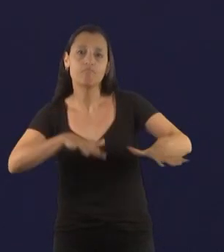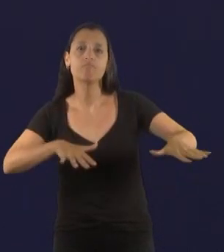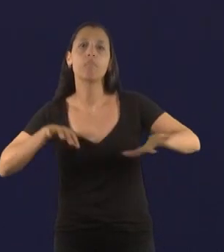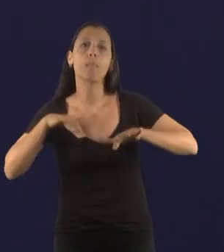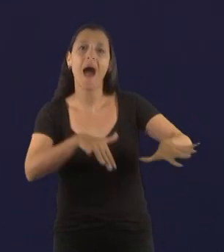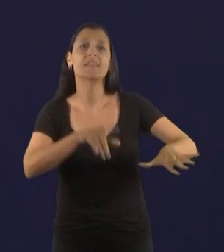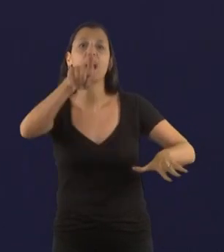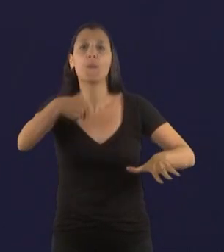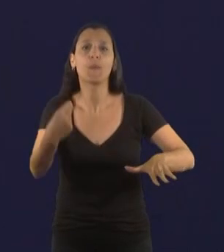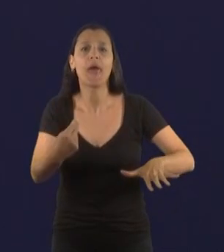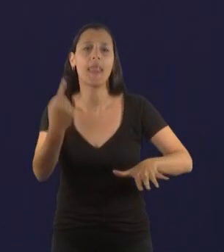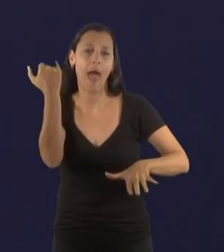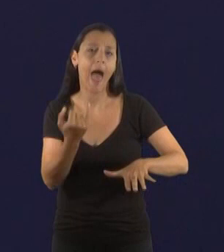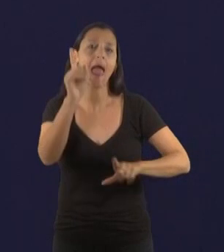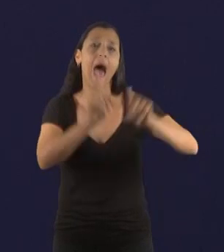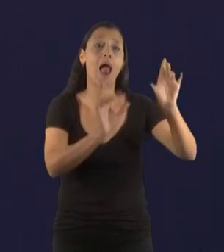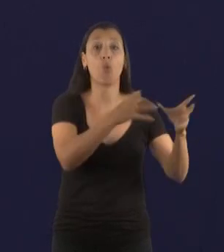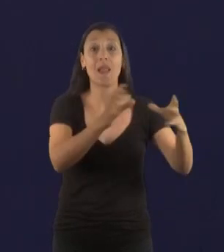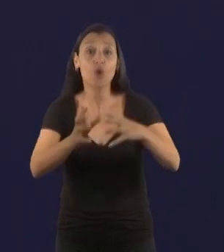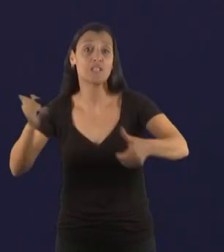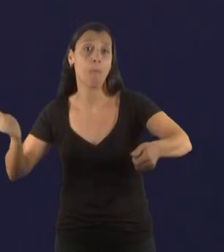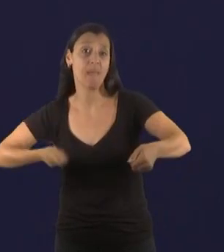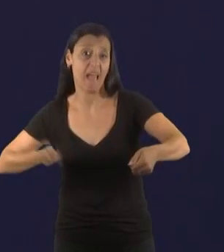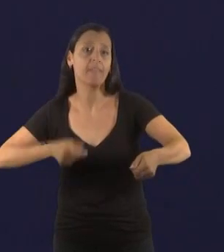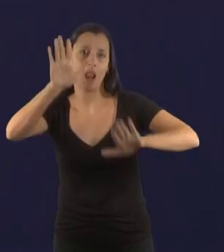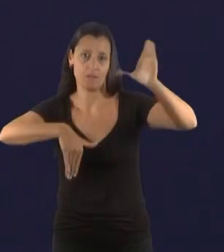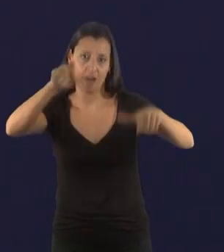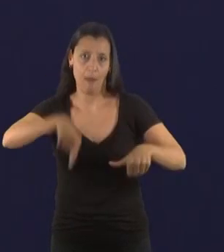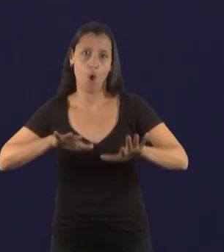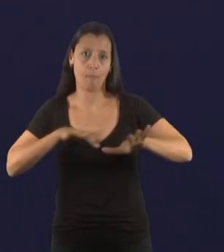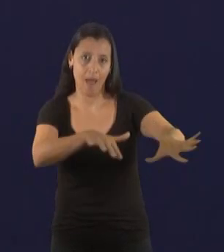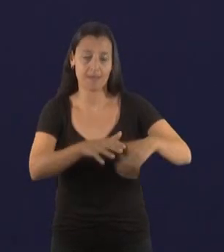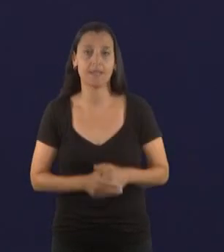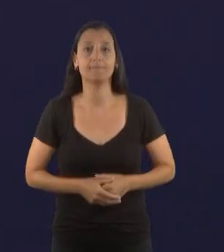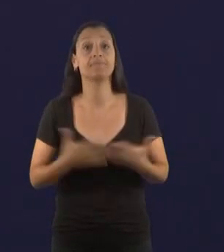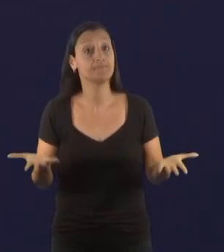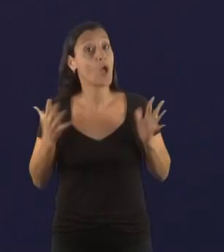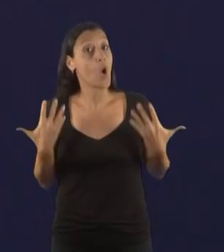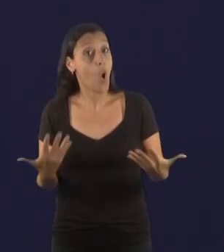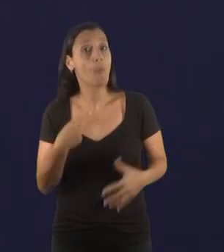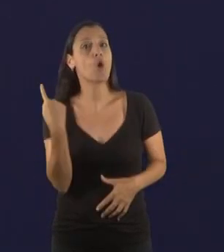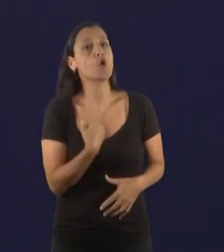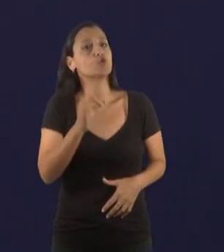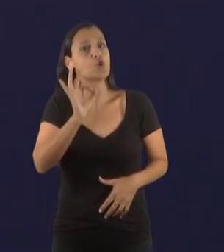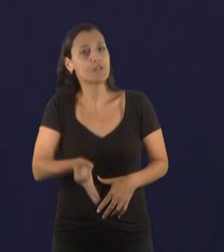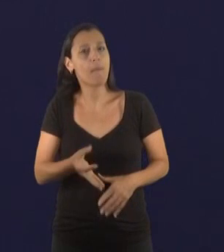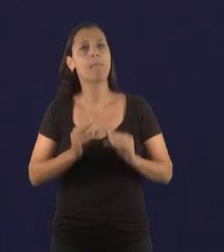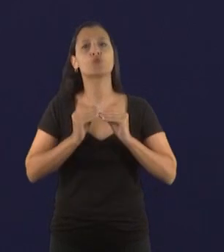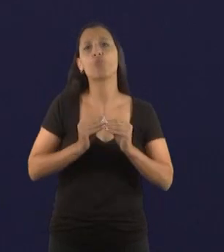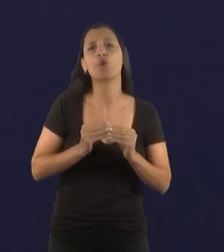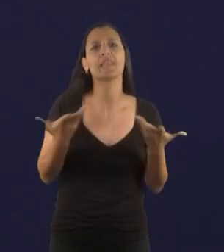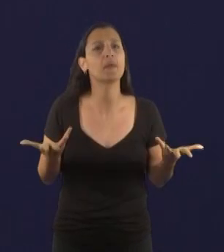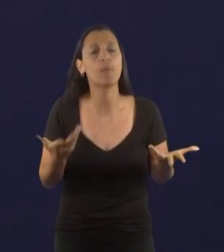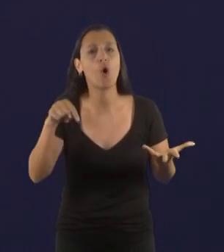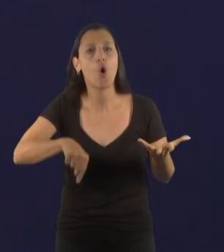por algunas organizaciones piqueteras, donde por supuesto entendemos que los motivos de la